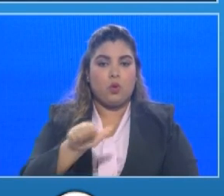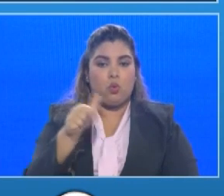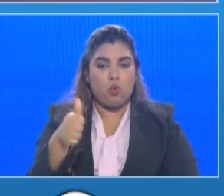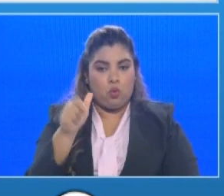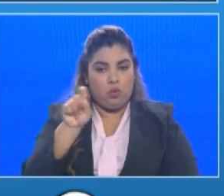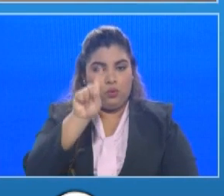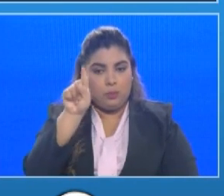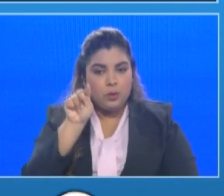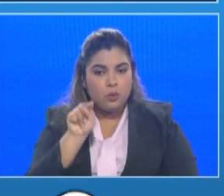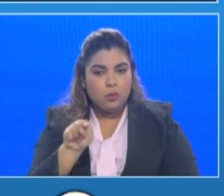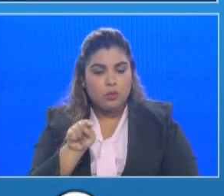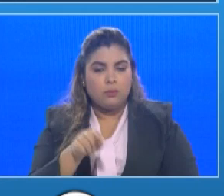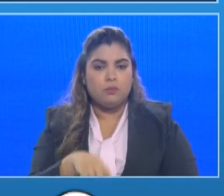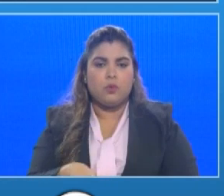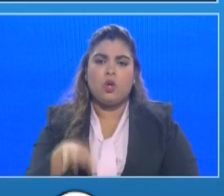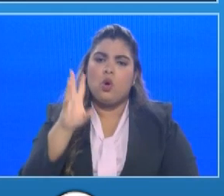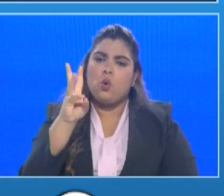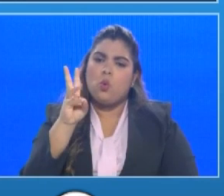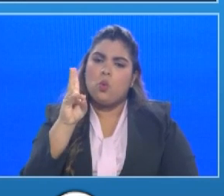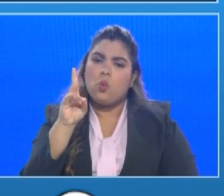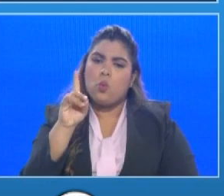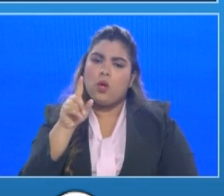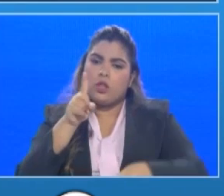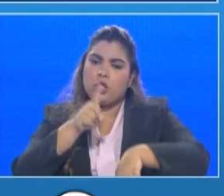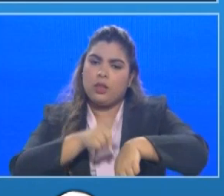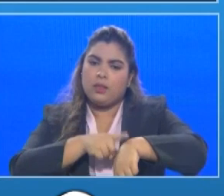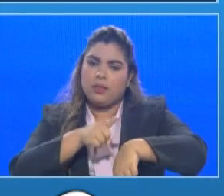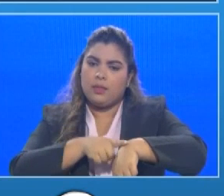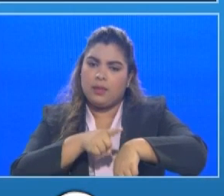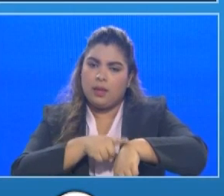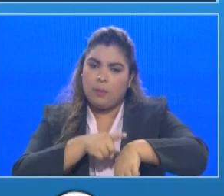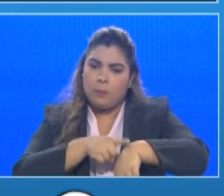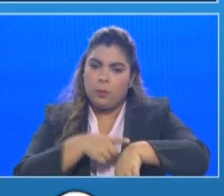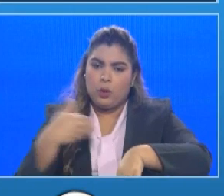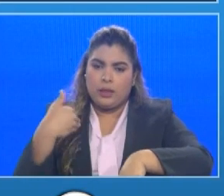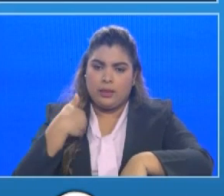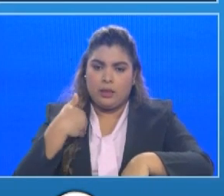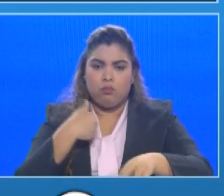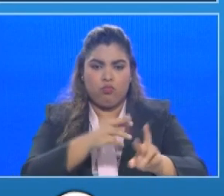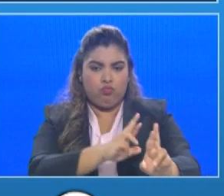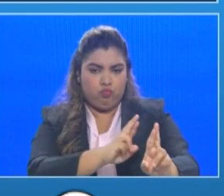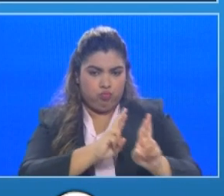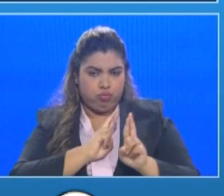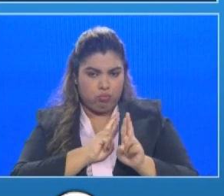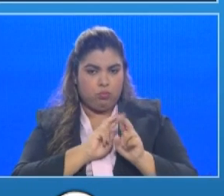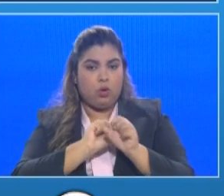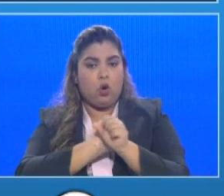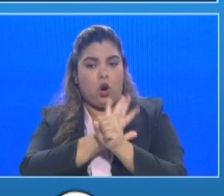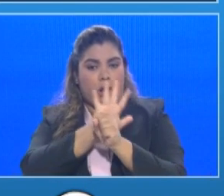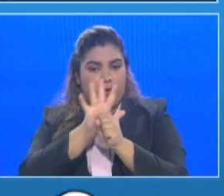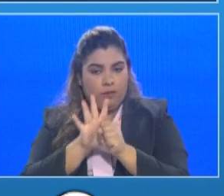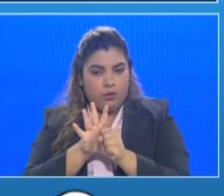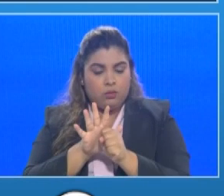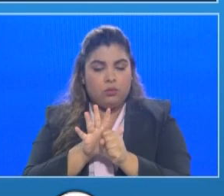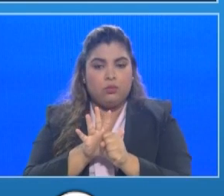PMA en cuánto tiempo se demora en tener un resultado de una prueba COVID-19